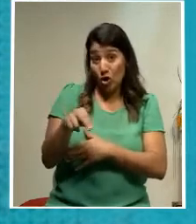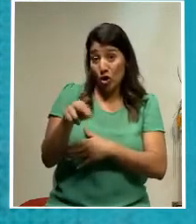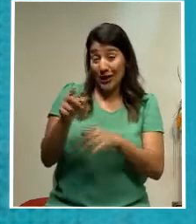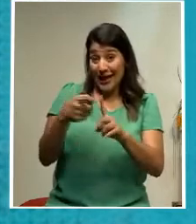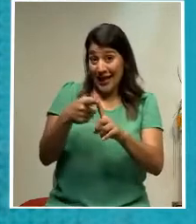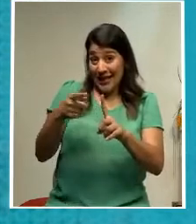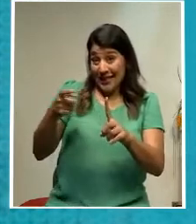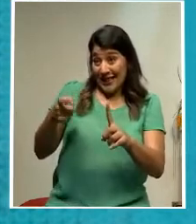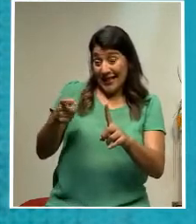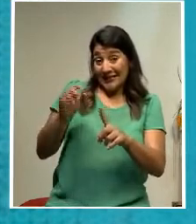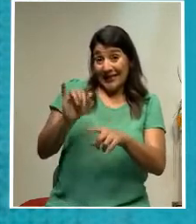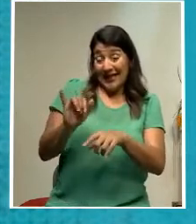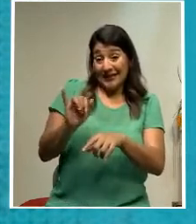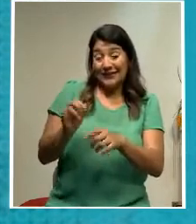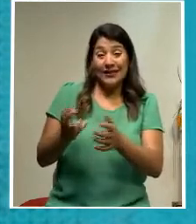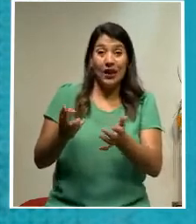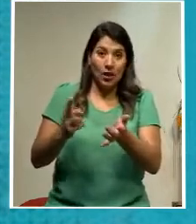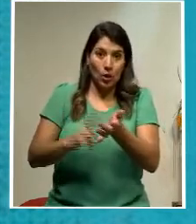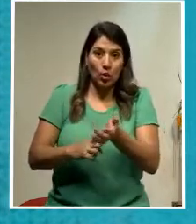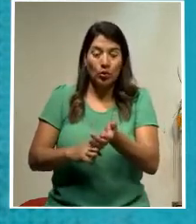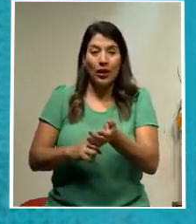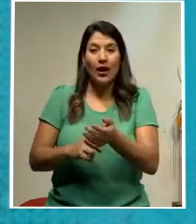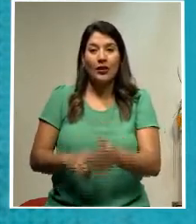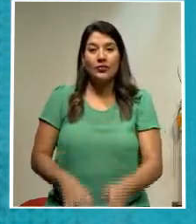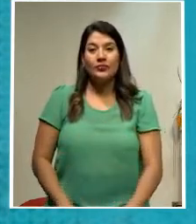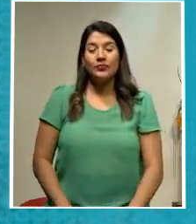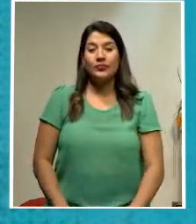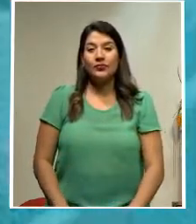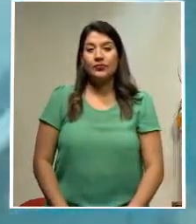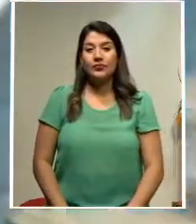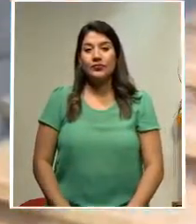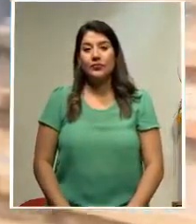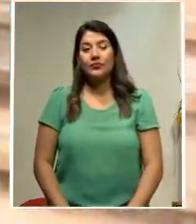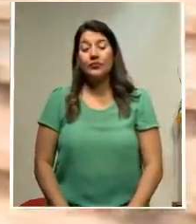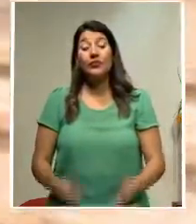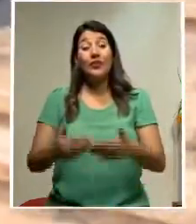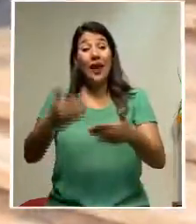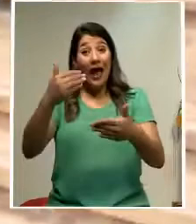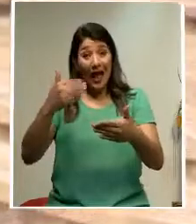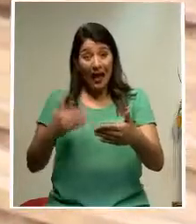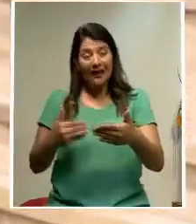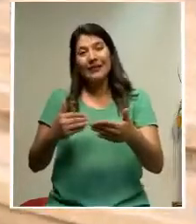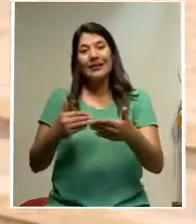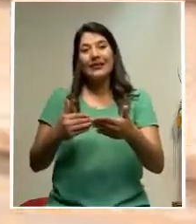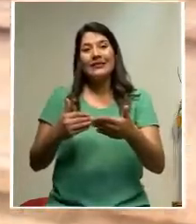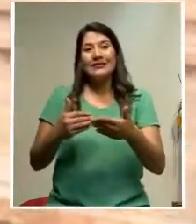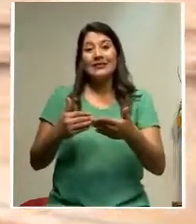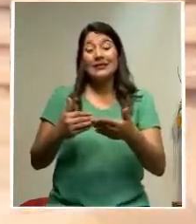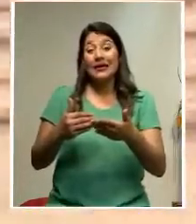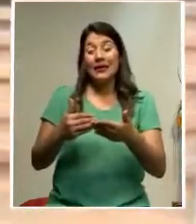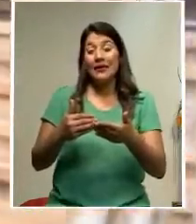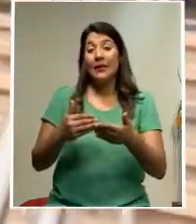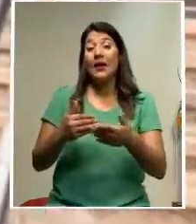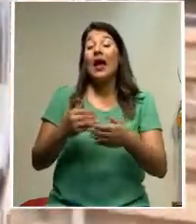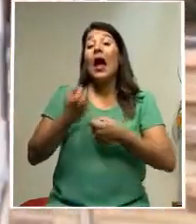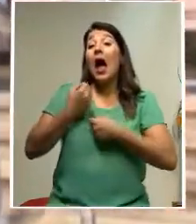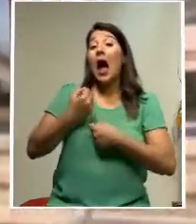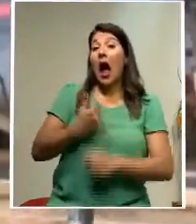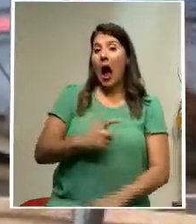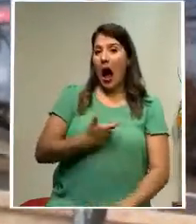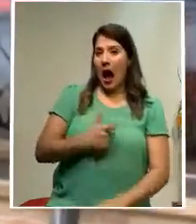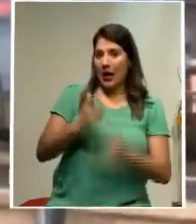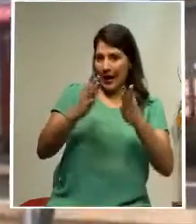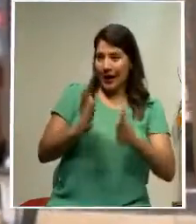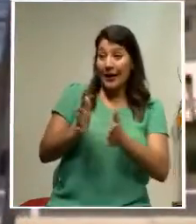pagó esa indemnización. Antes de quedar en firme, el alcalde Josefino solicitó que se presentara un